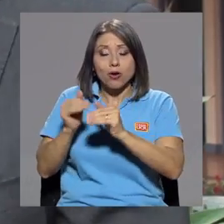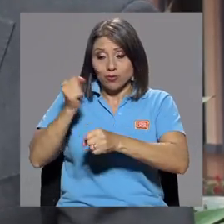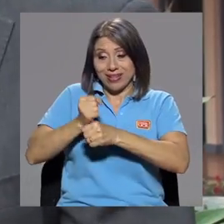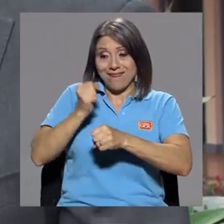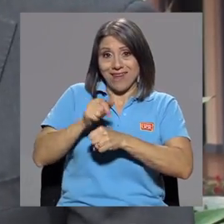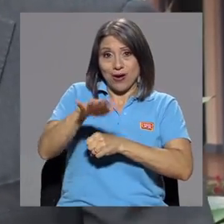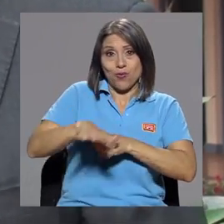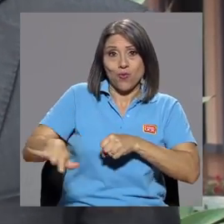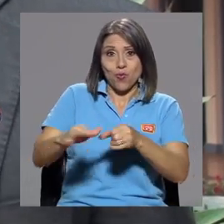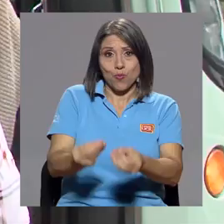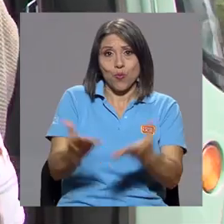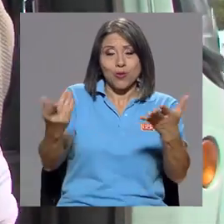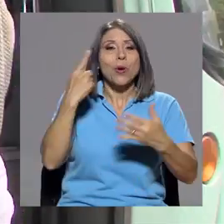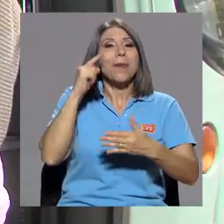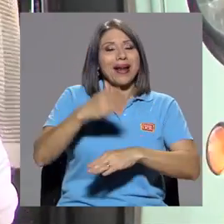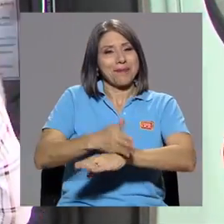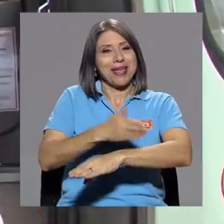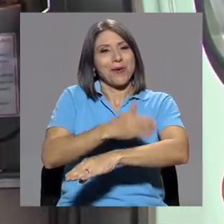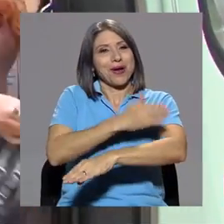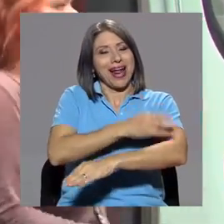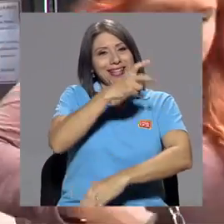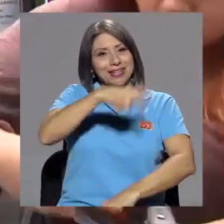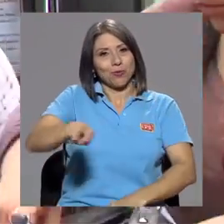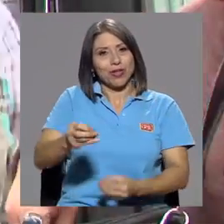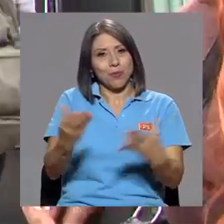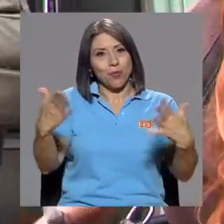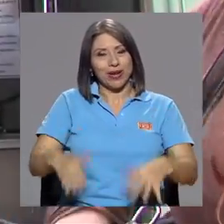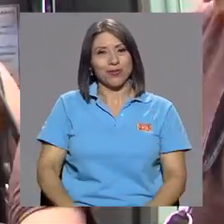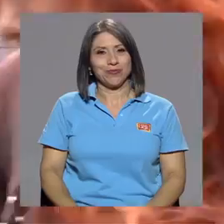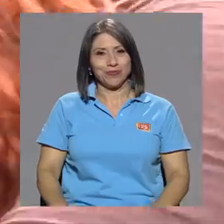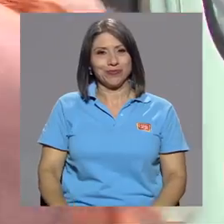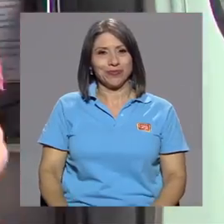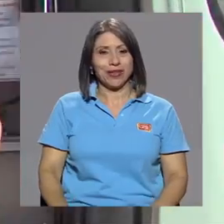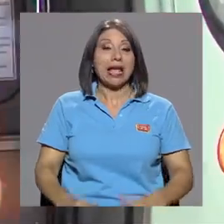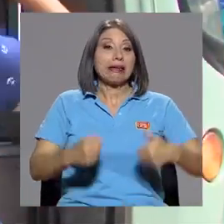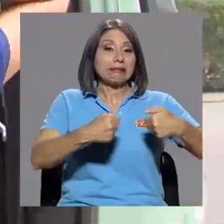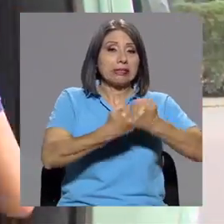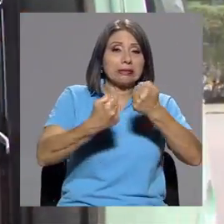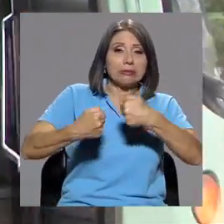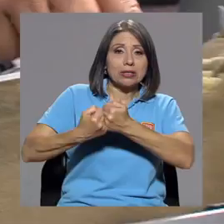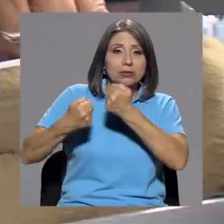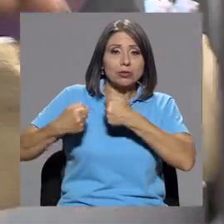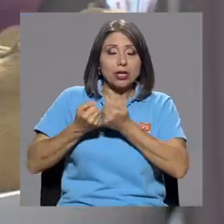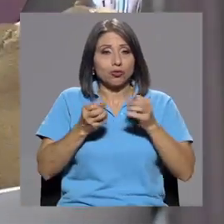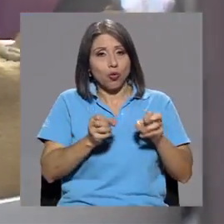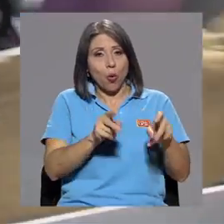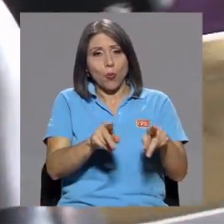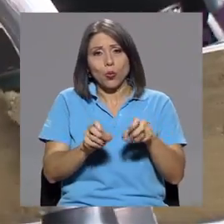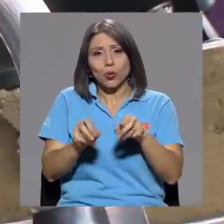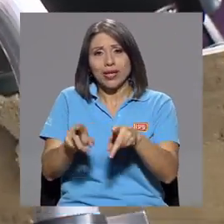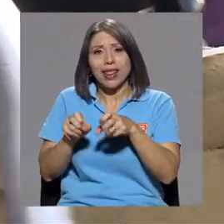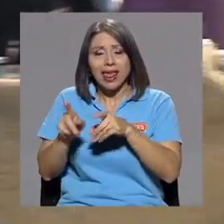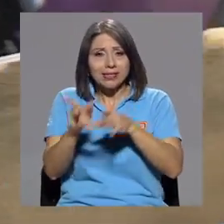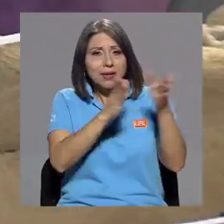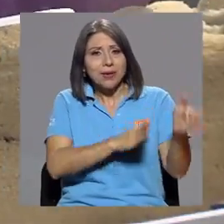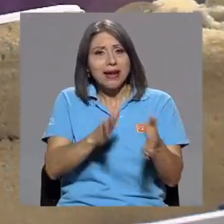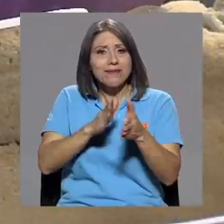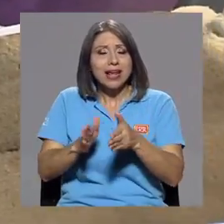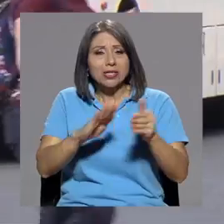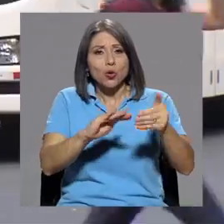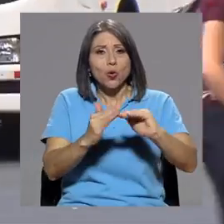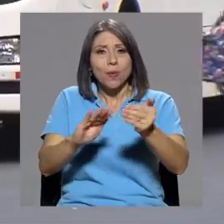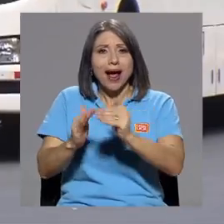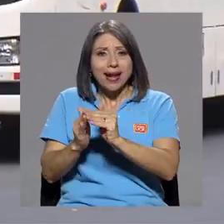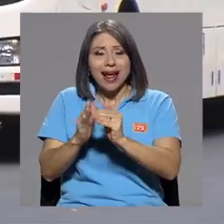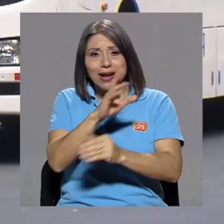mejorar el uso del transporte público. En medio de retos y oportunidades de planificación urbana en Costa Rica y la región